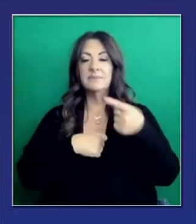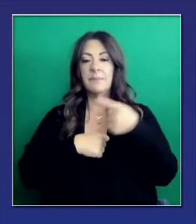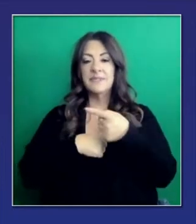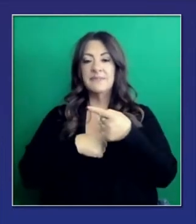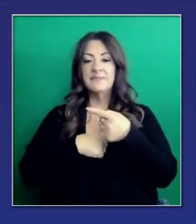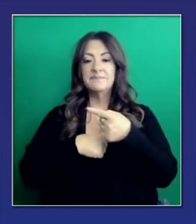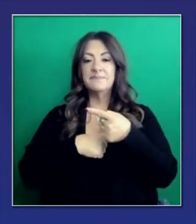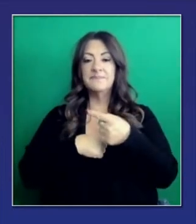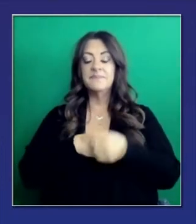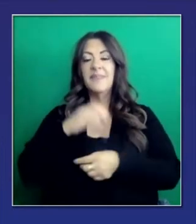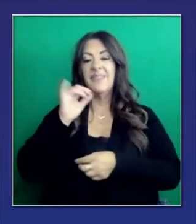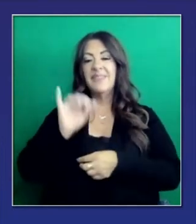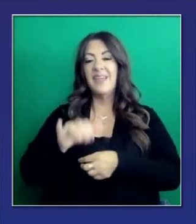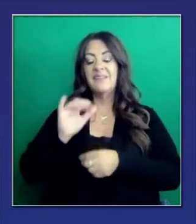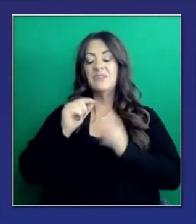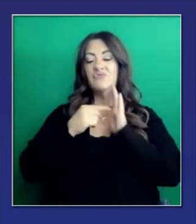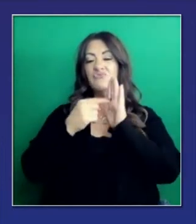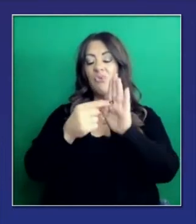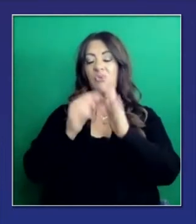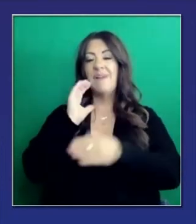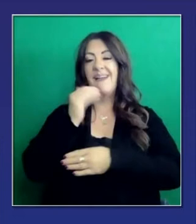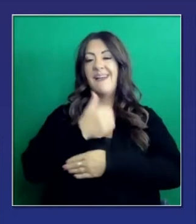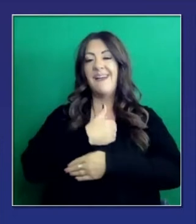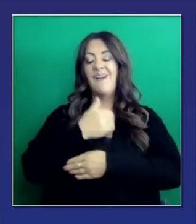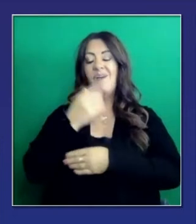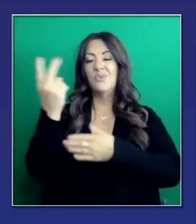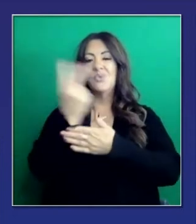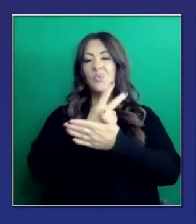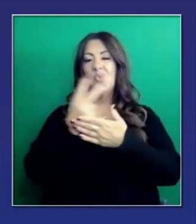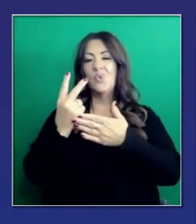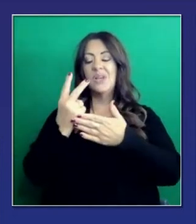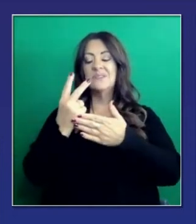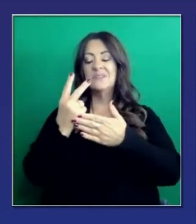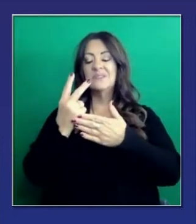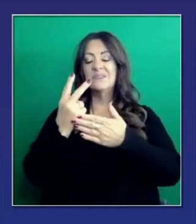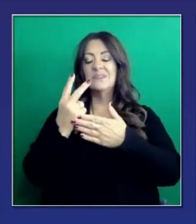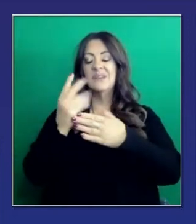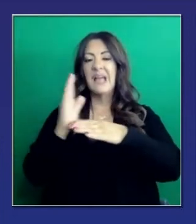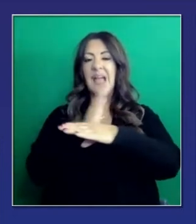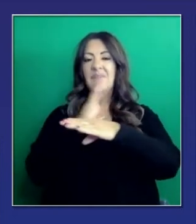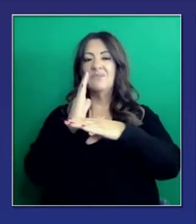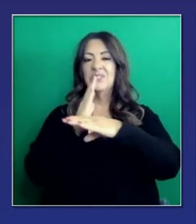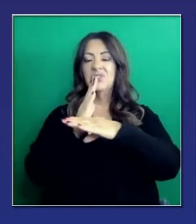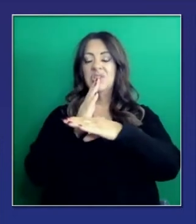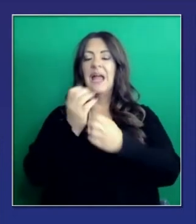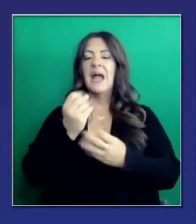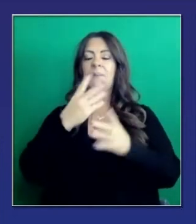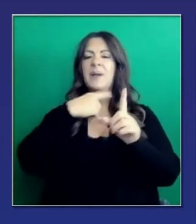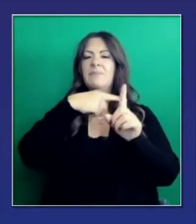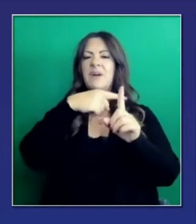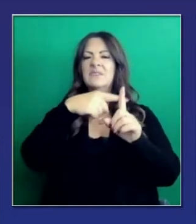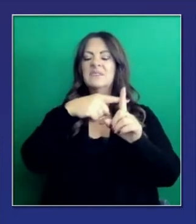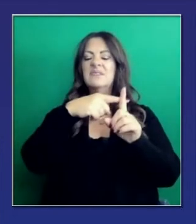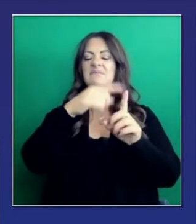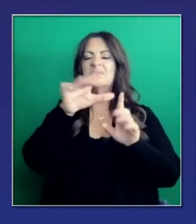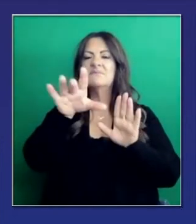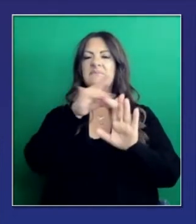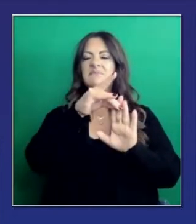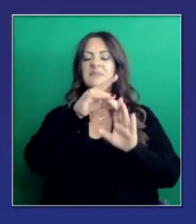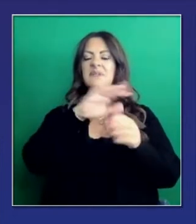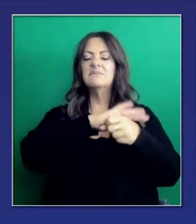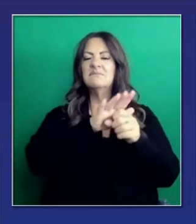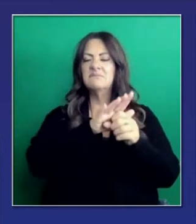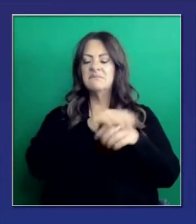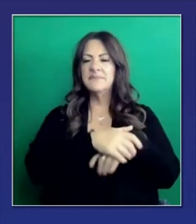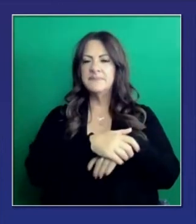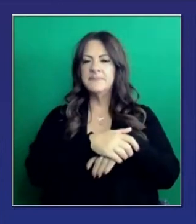tasas positivas. Esta es la tasa de 14 días que ahora ha bajado a un dígito a 9.4%, mucho